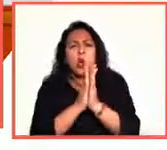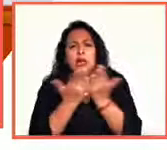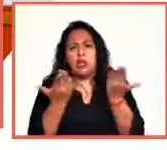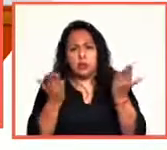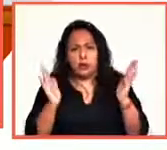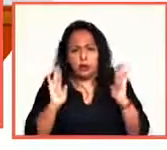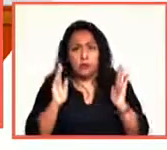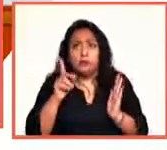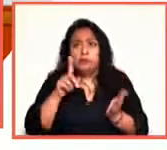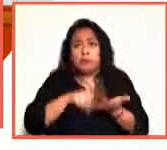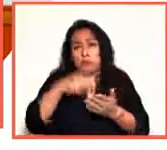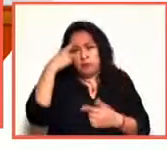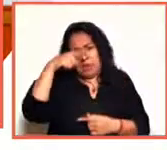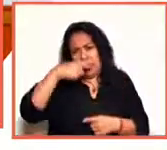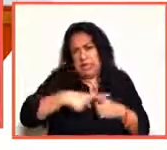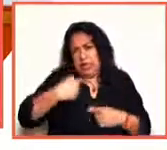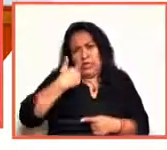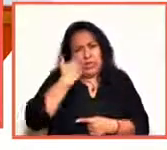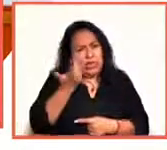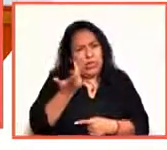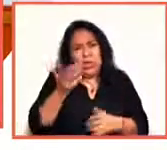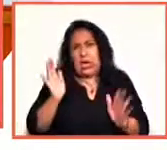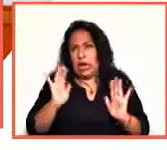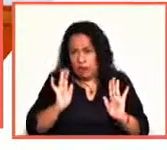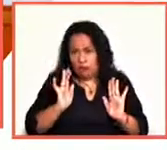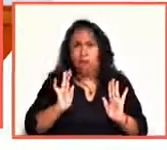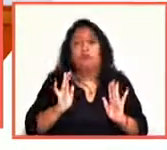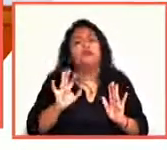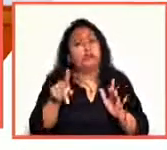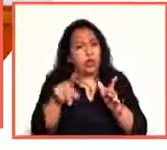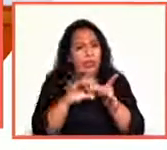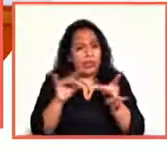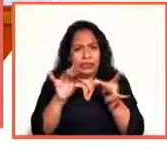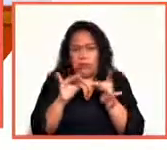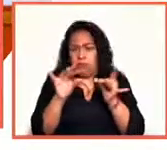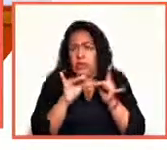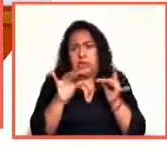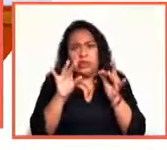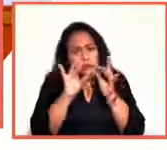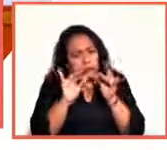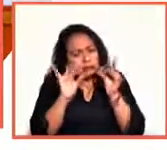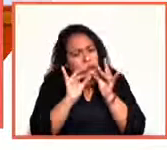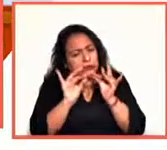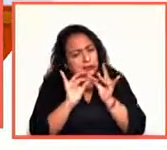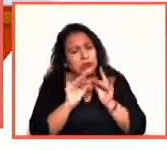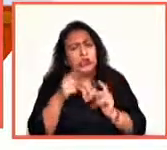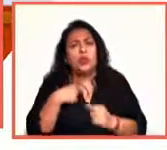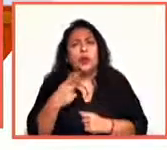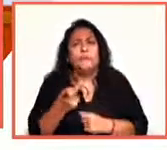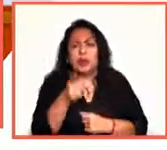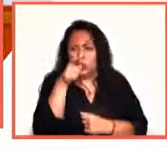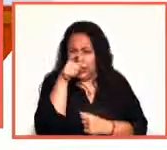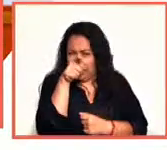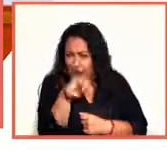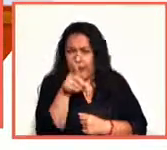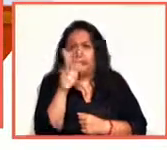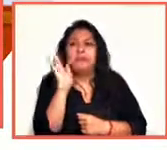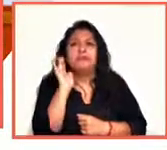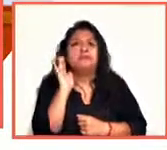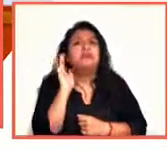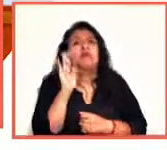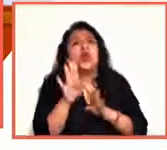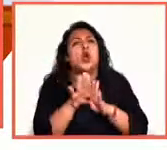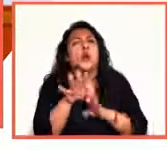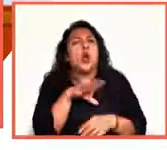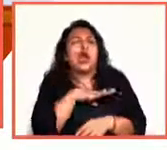para quien quiera tenerlo, lo explicas de manera muy detallada. A me gustaría preguntarte a ti, en forma muy, muy, muy